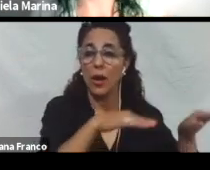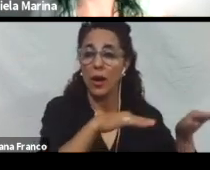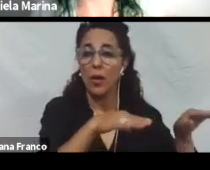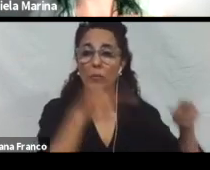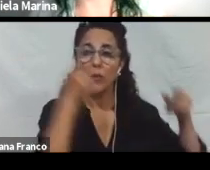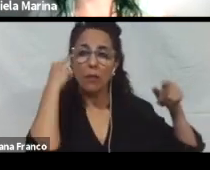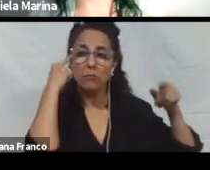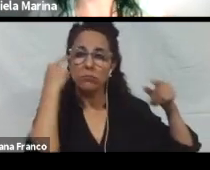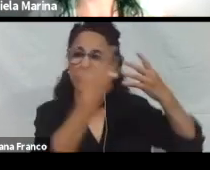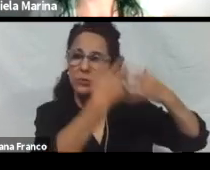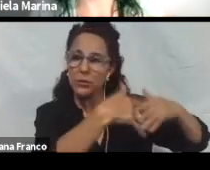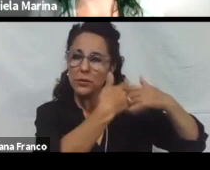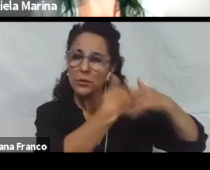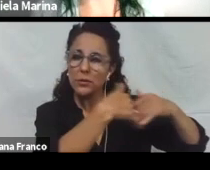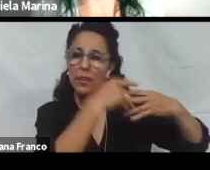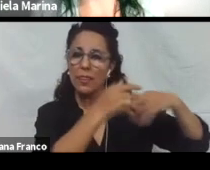desarrollado.